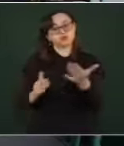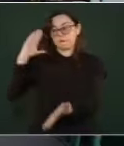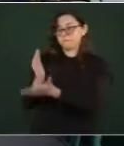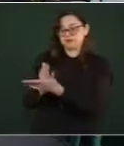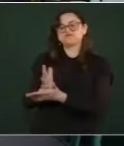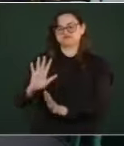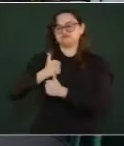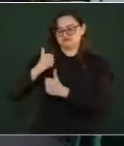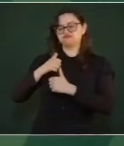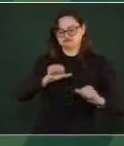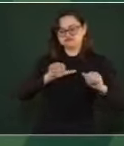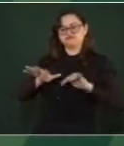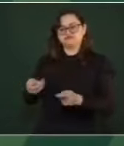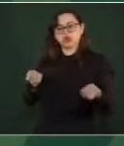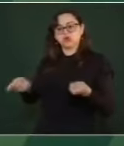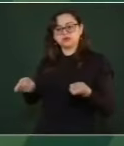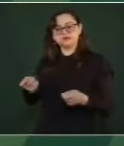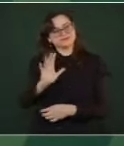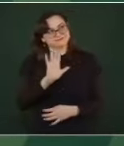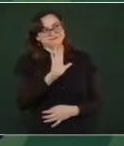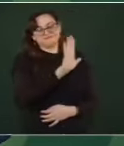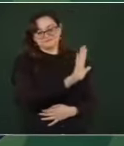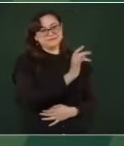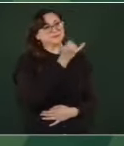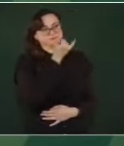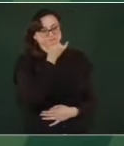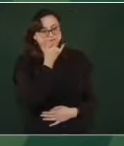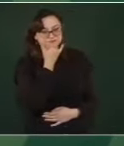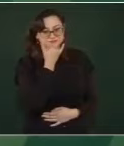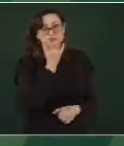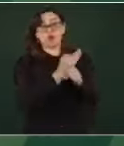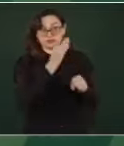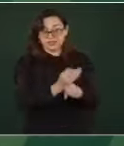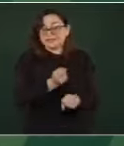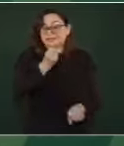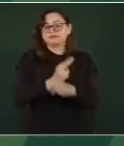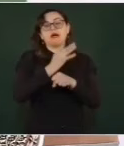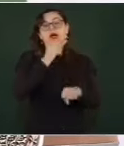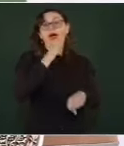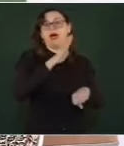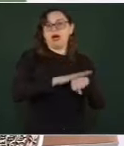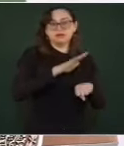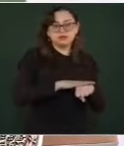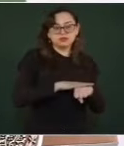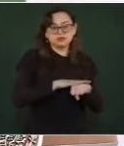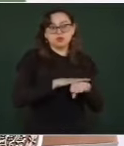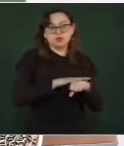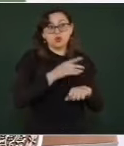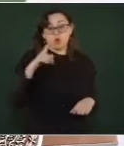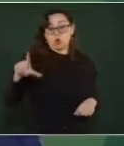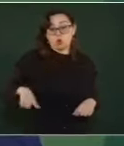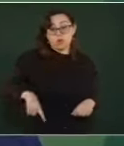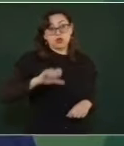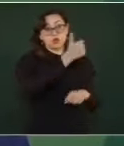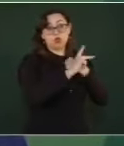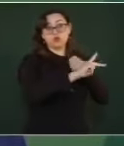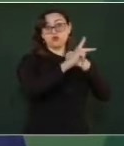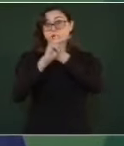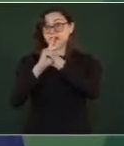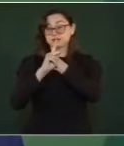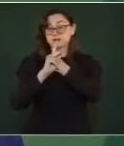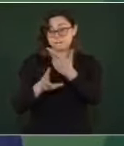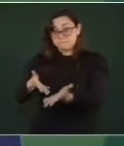De una vez fijamos postura, nosotros no vamos a permitir que intervenga ningún gobierno extranjero, y mucho menos